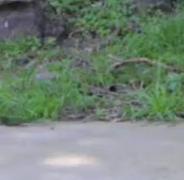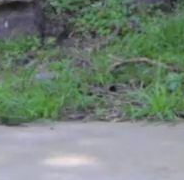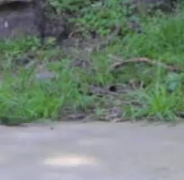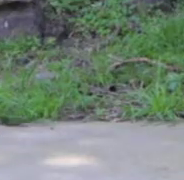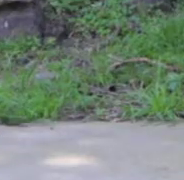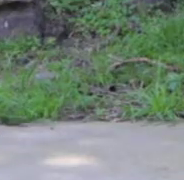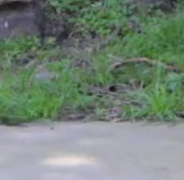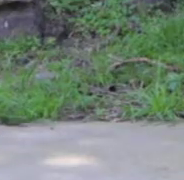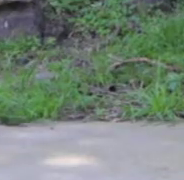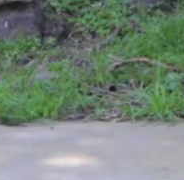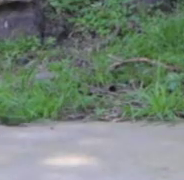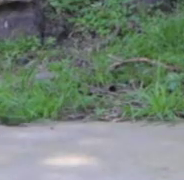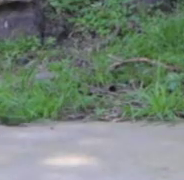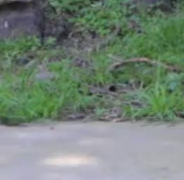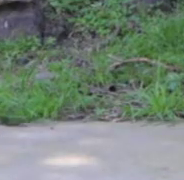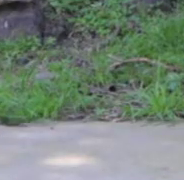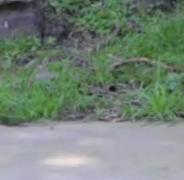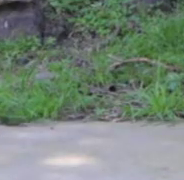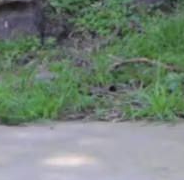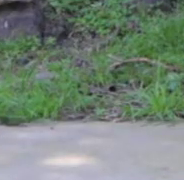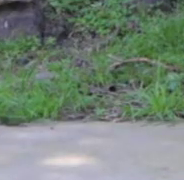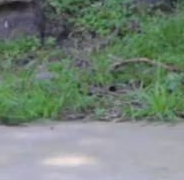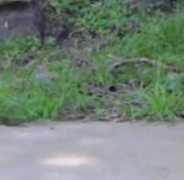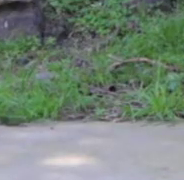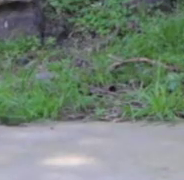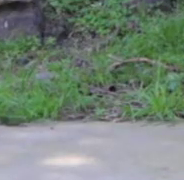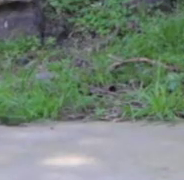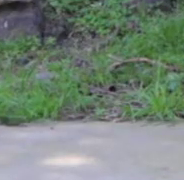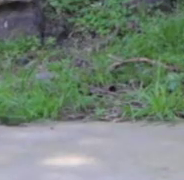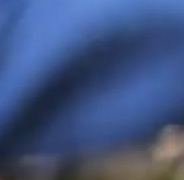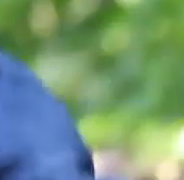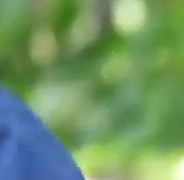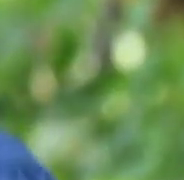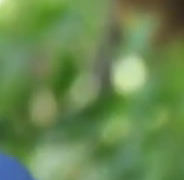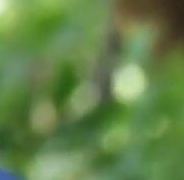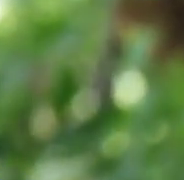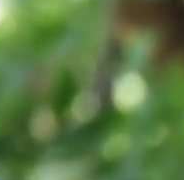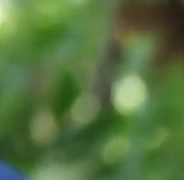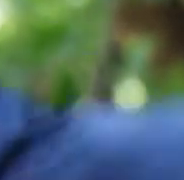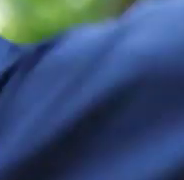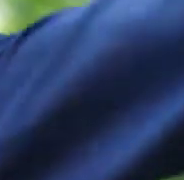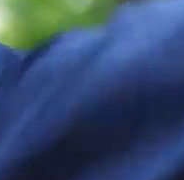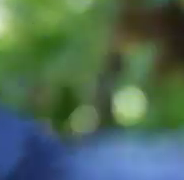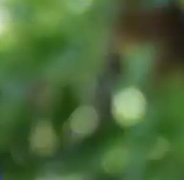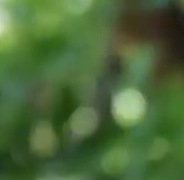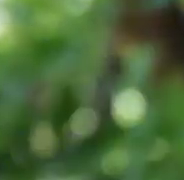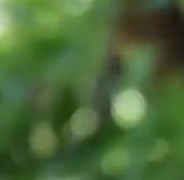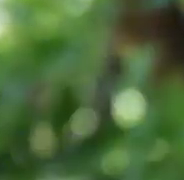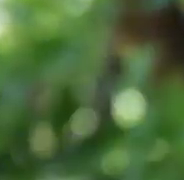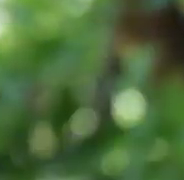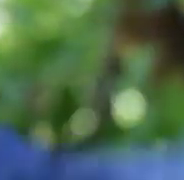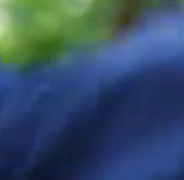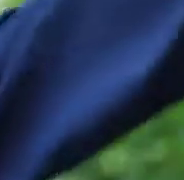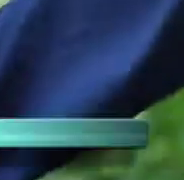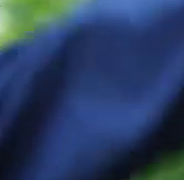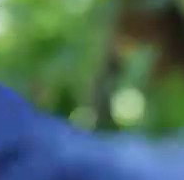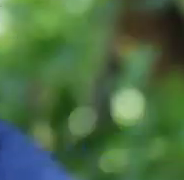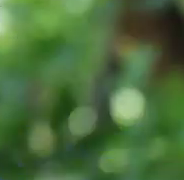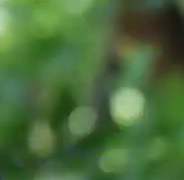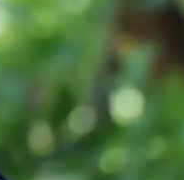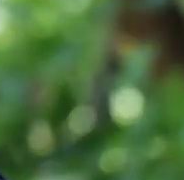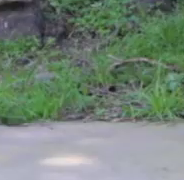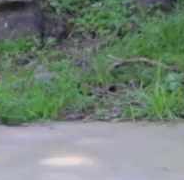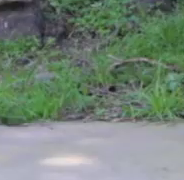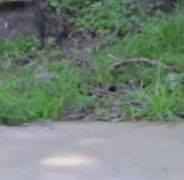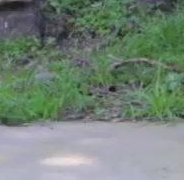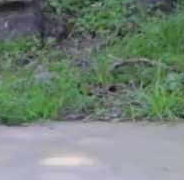Acuérdate de mantener las puntas hacia adentro. Elevación. Sin flexionar las rodillas. Es importante que no flexiones las rodillas.